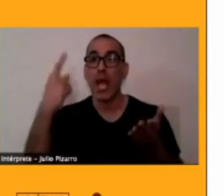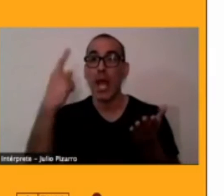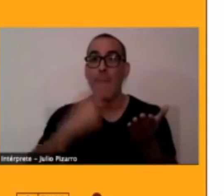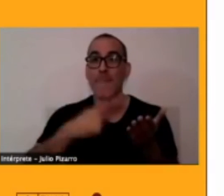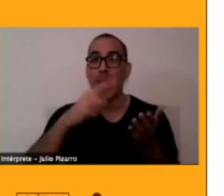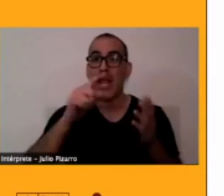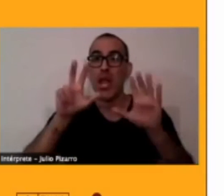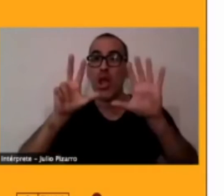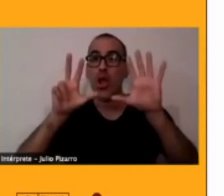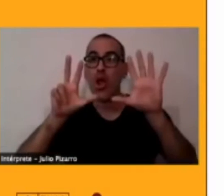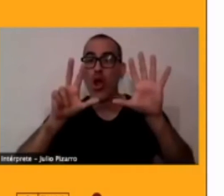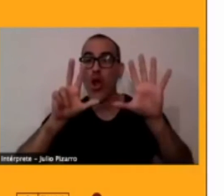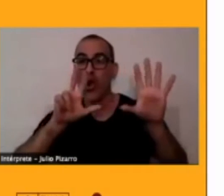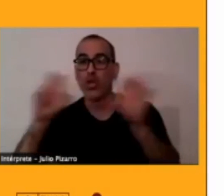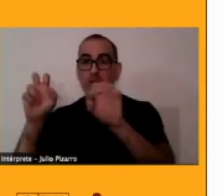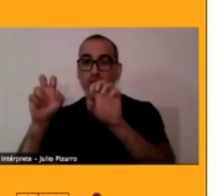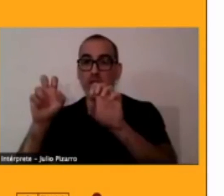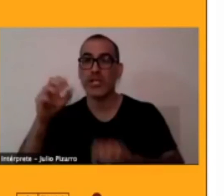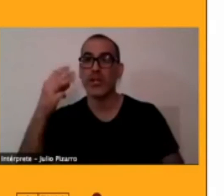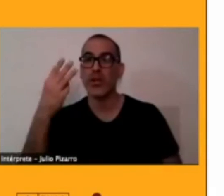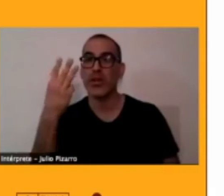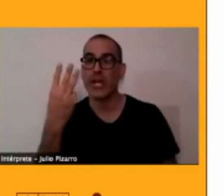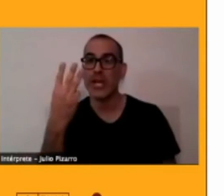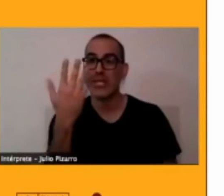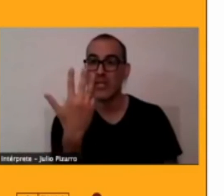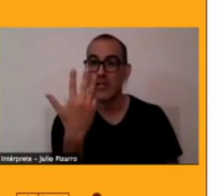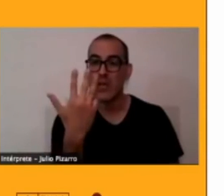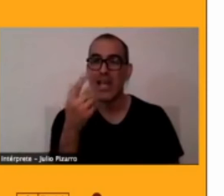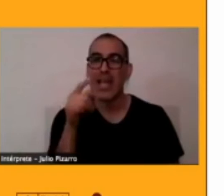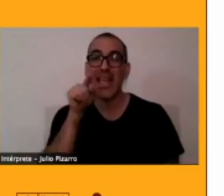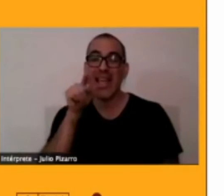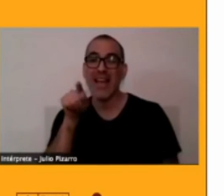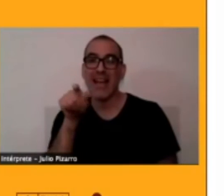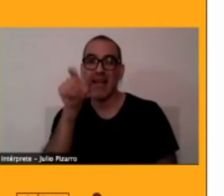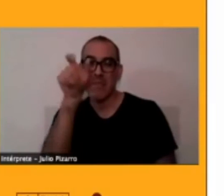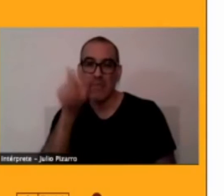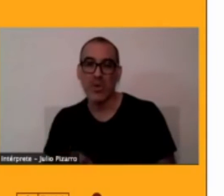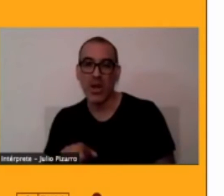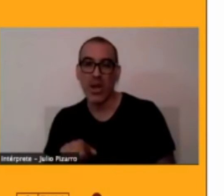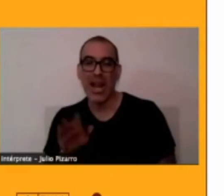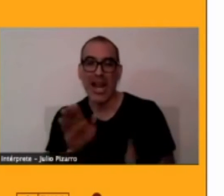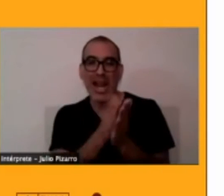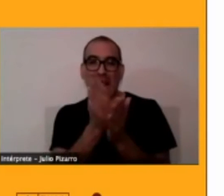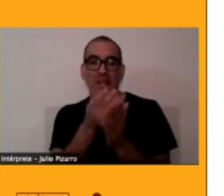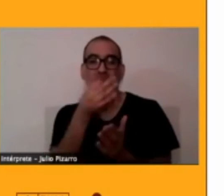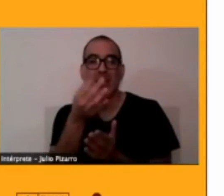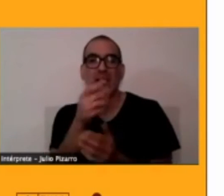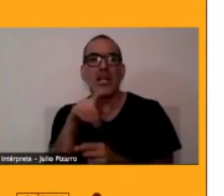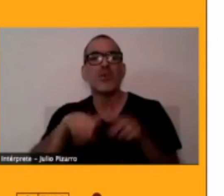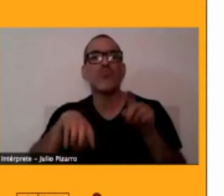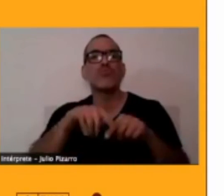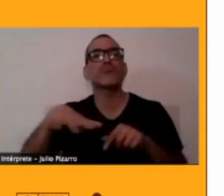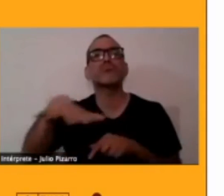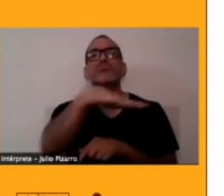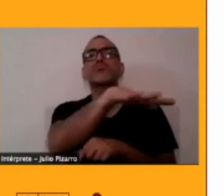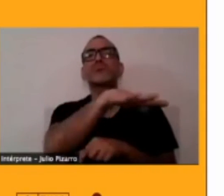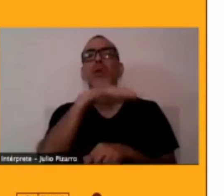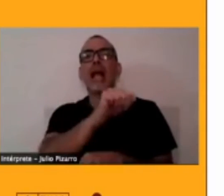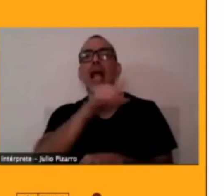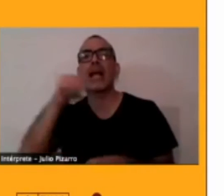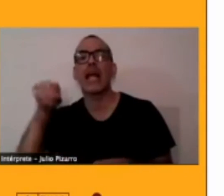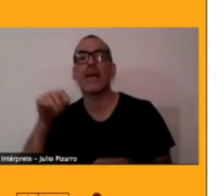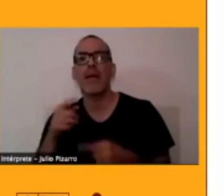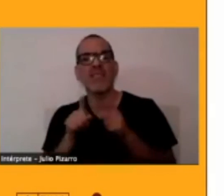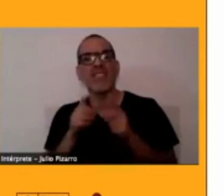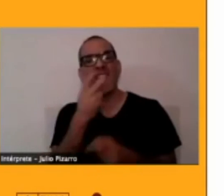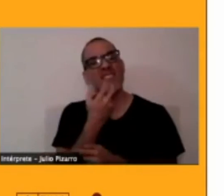quien habla de que en el territorio atacameño se habla una lengua diferente al Quechua y a la Aymara. Eso